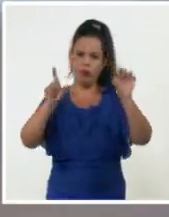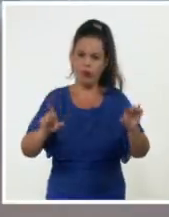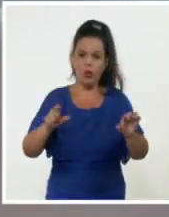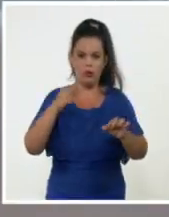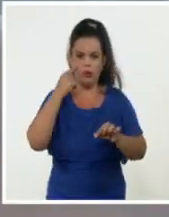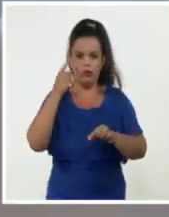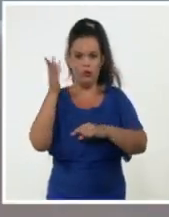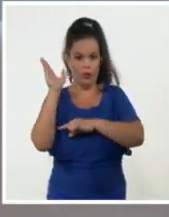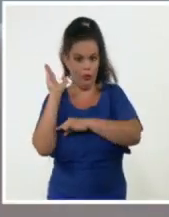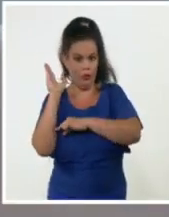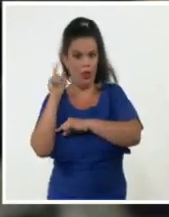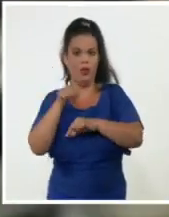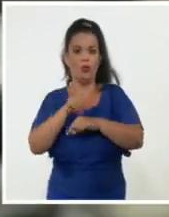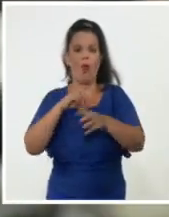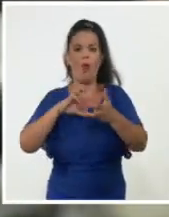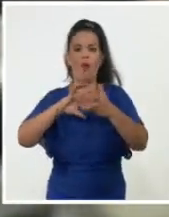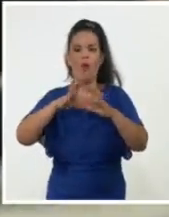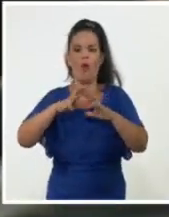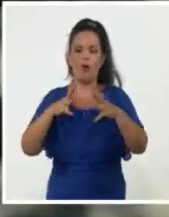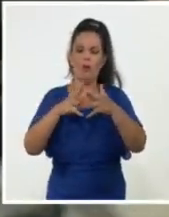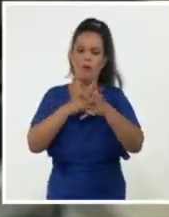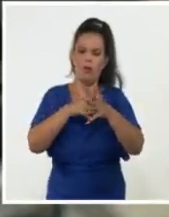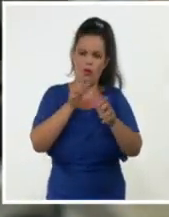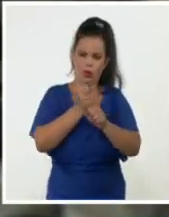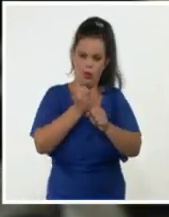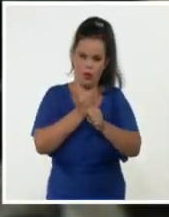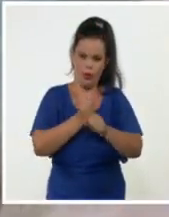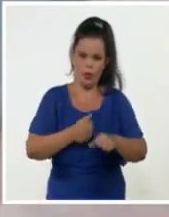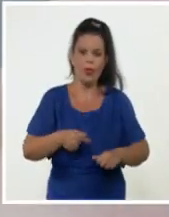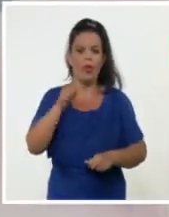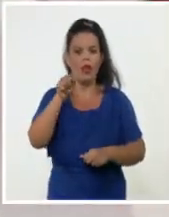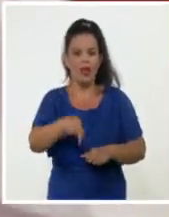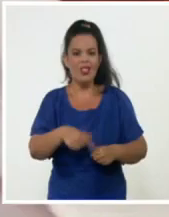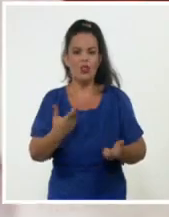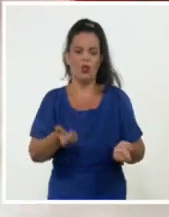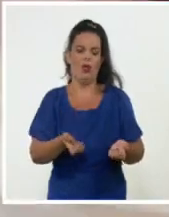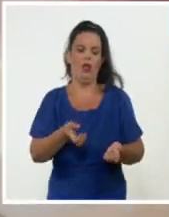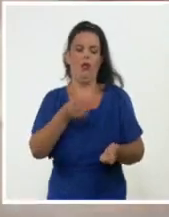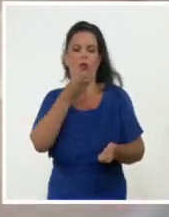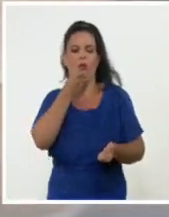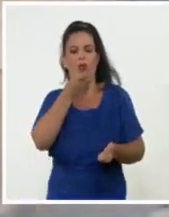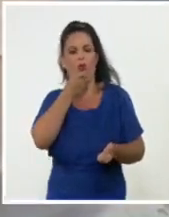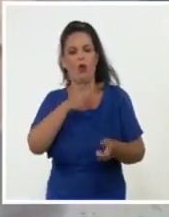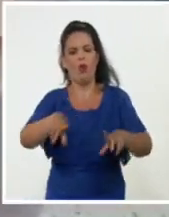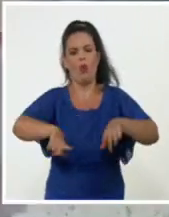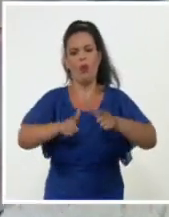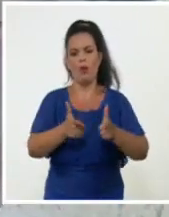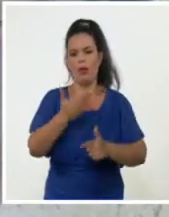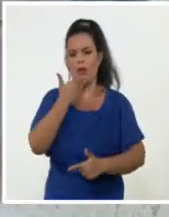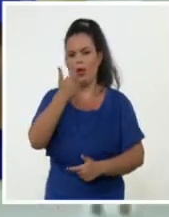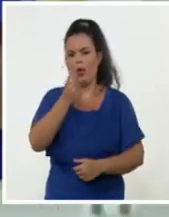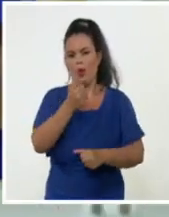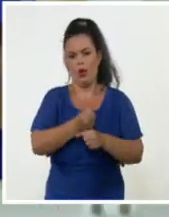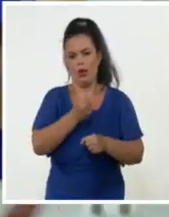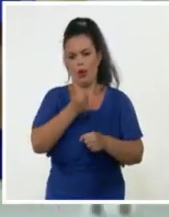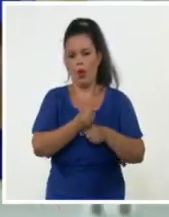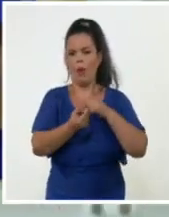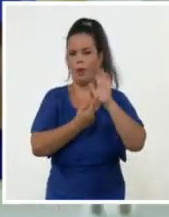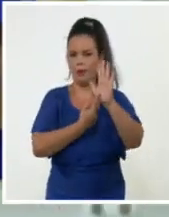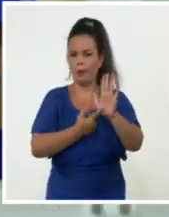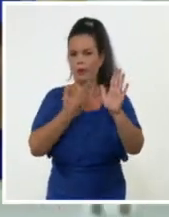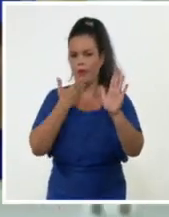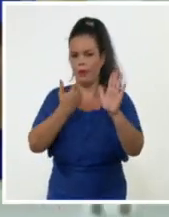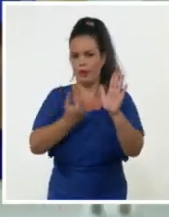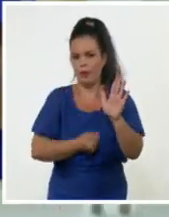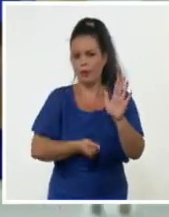para virus. Eso a nosotros nos va a dar una soberanía, continuar con la soberanía y llegar con una mejor presentación a nuestro sistema de